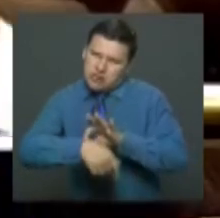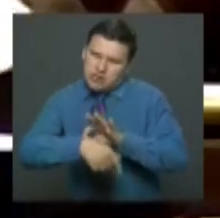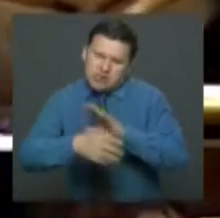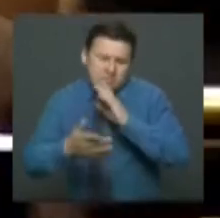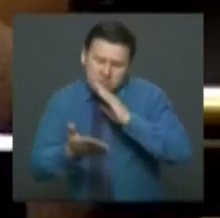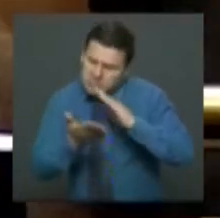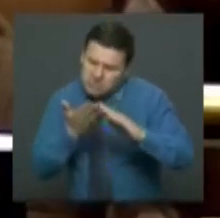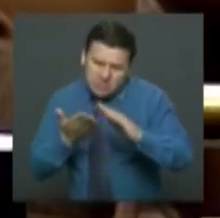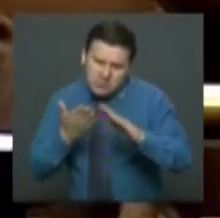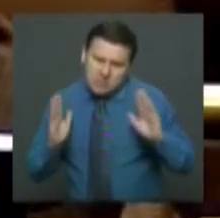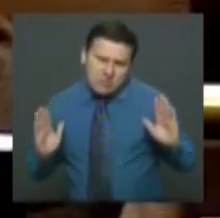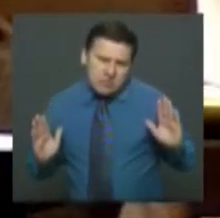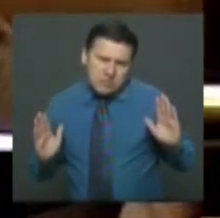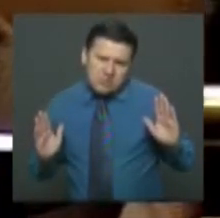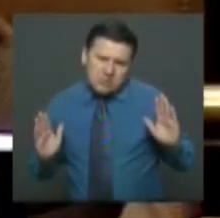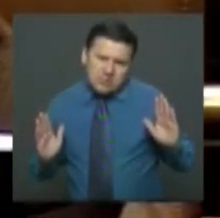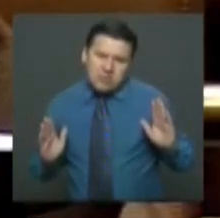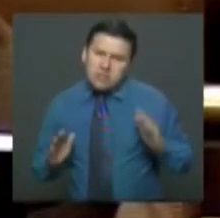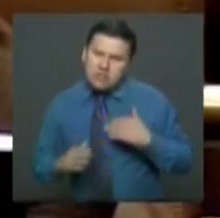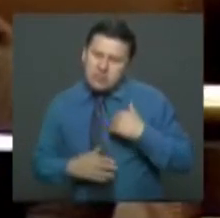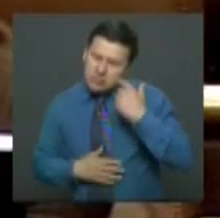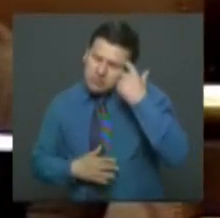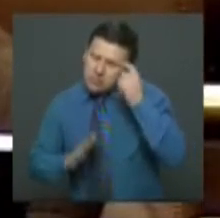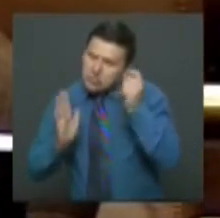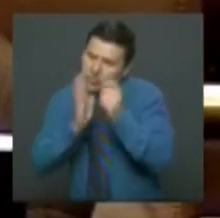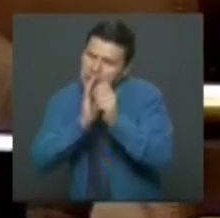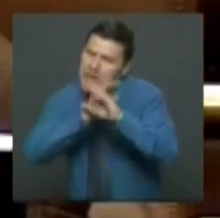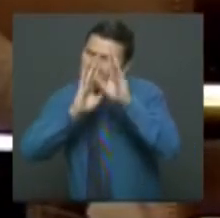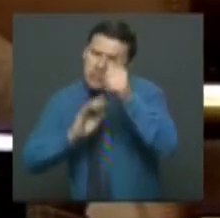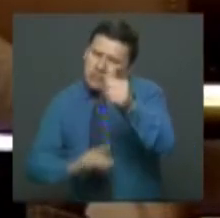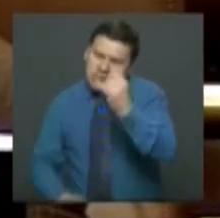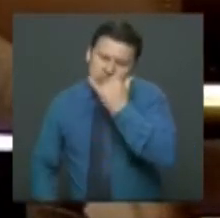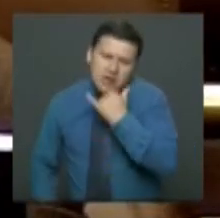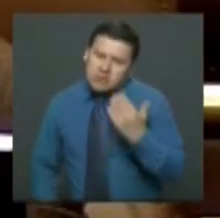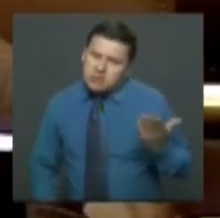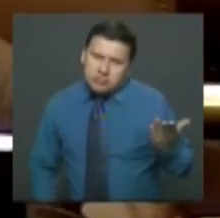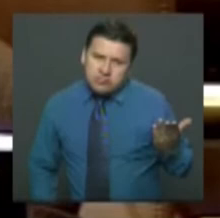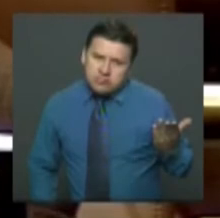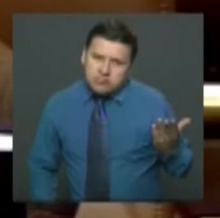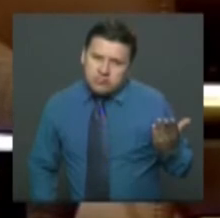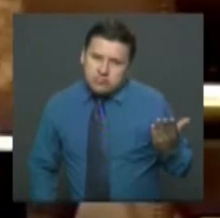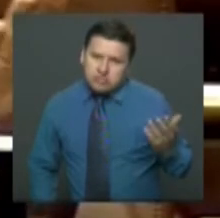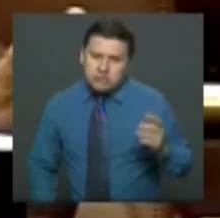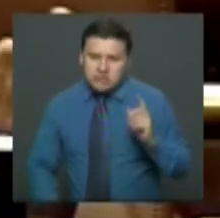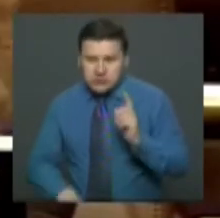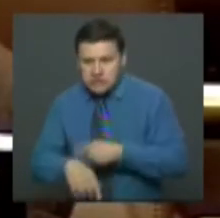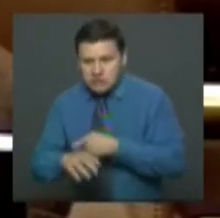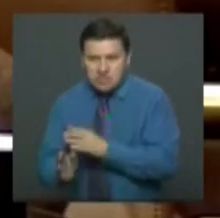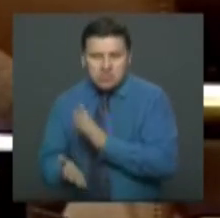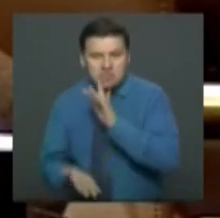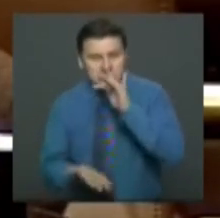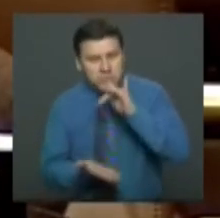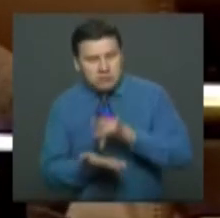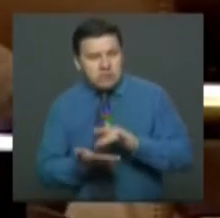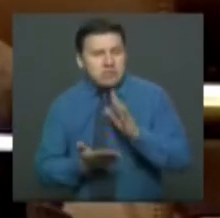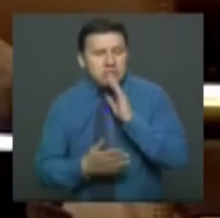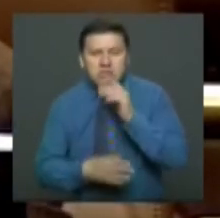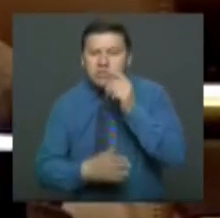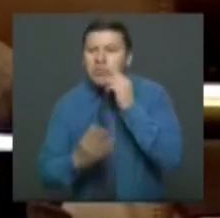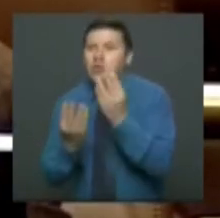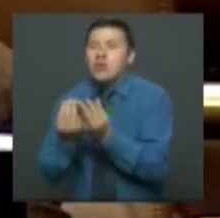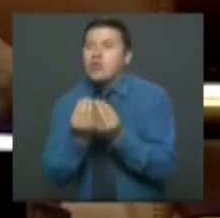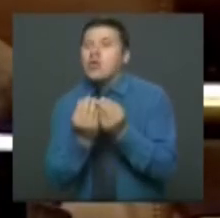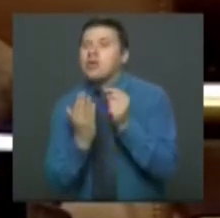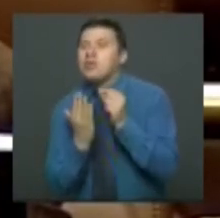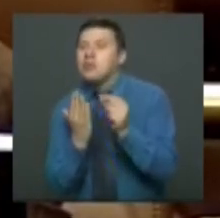perdóname, yo le entregaste un concepto clarito. Cuando llegaba el momento de verificar un quórum,